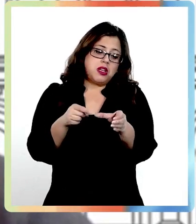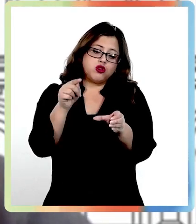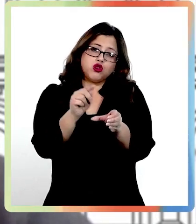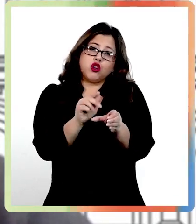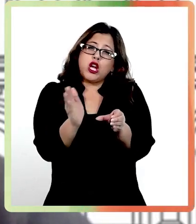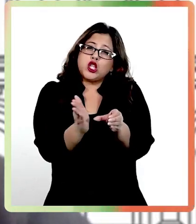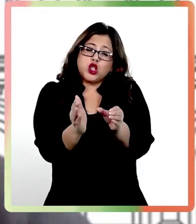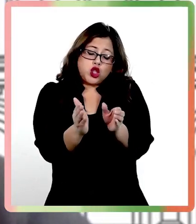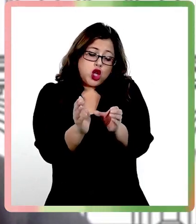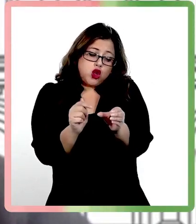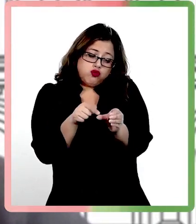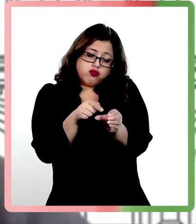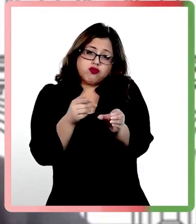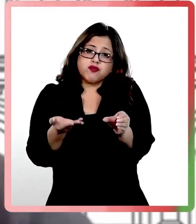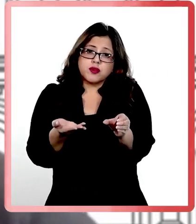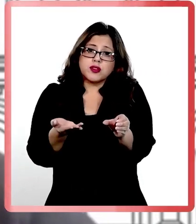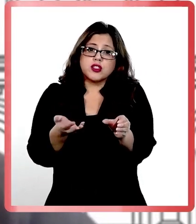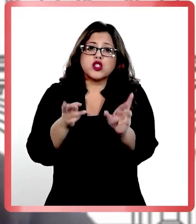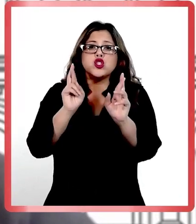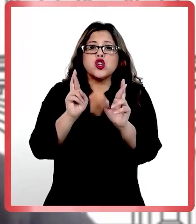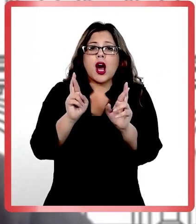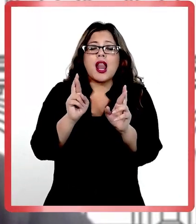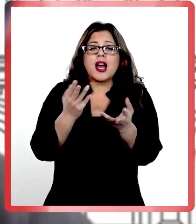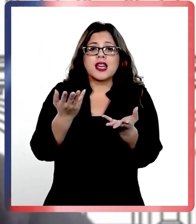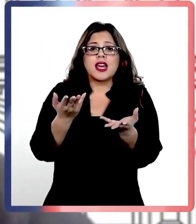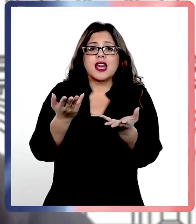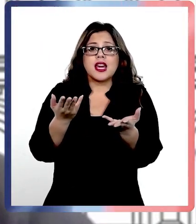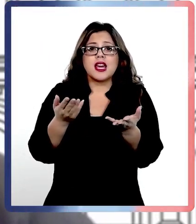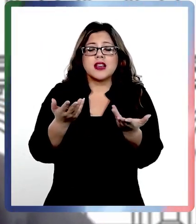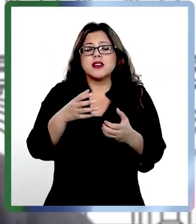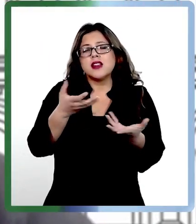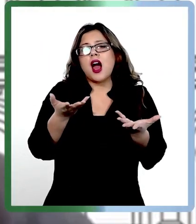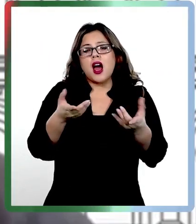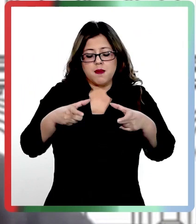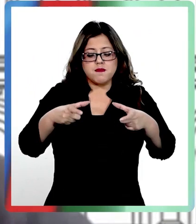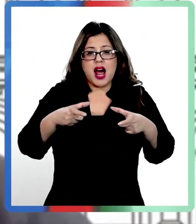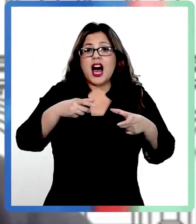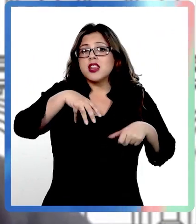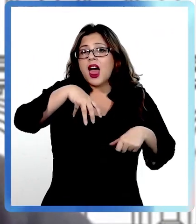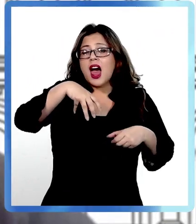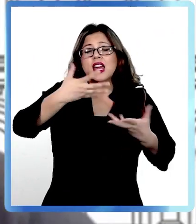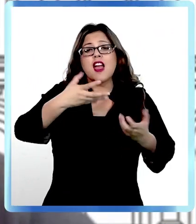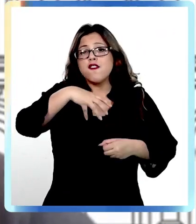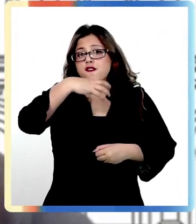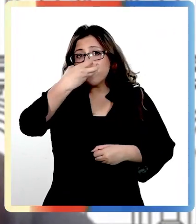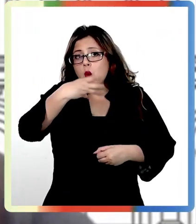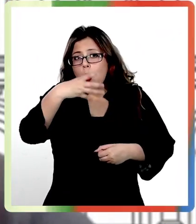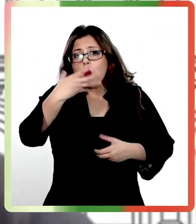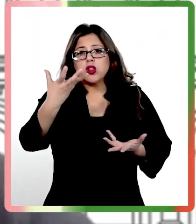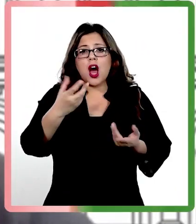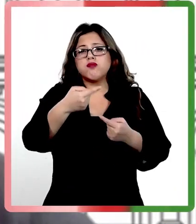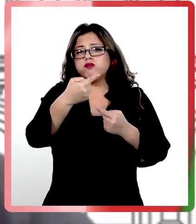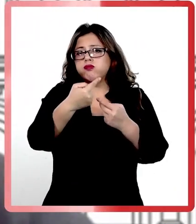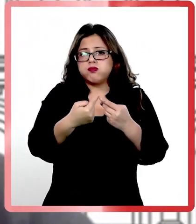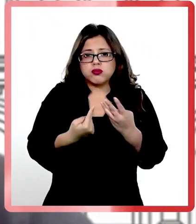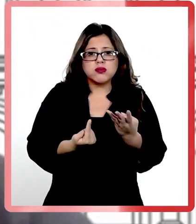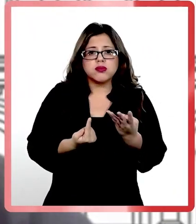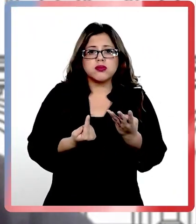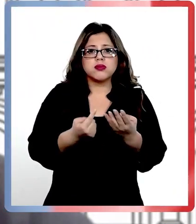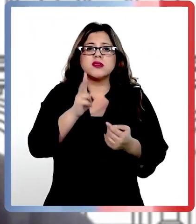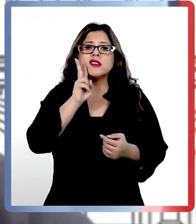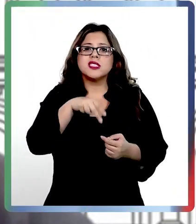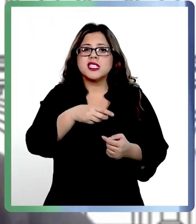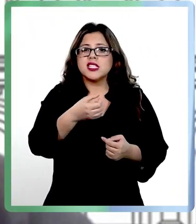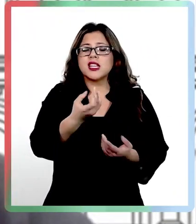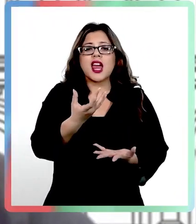pequeño, ¿no es cierto? Y ojalá priorizar un plato de frutas, ensalada de frutas, ¿no es